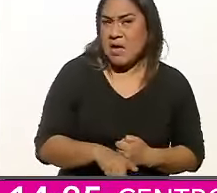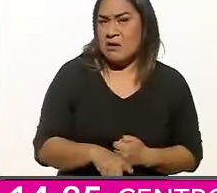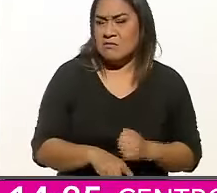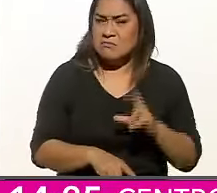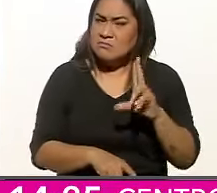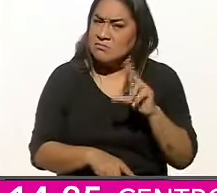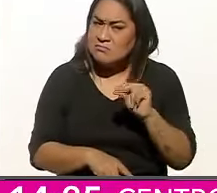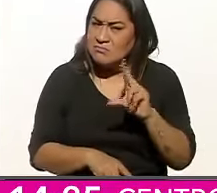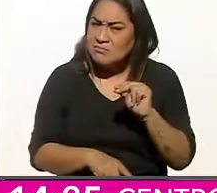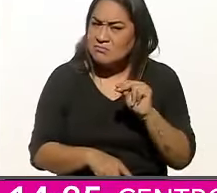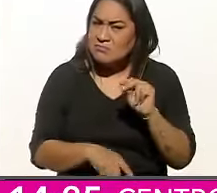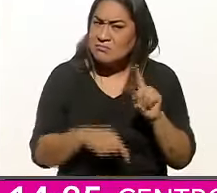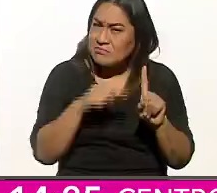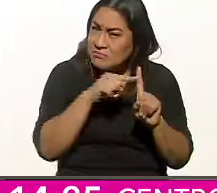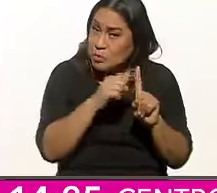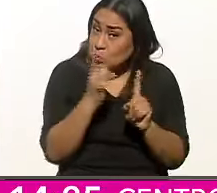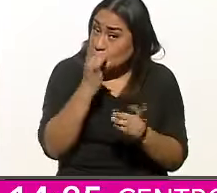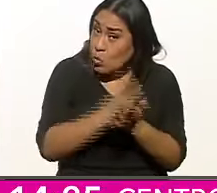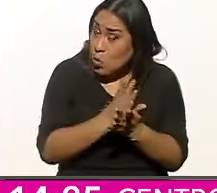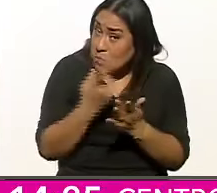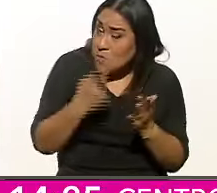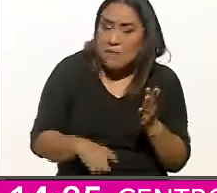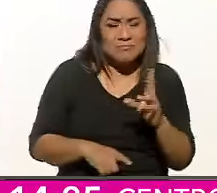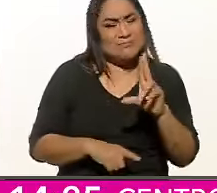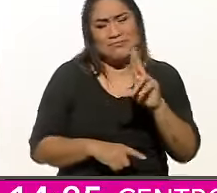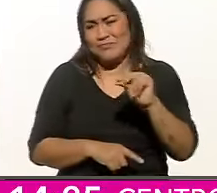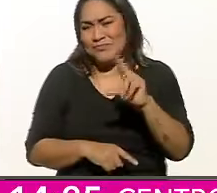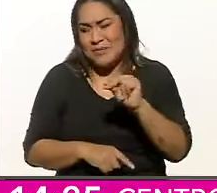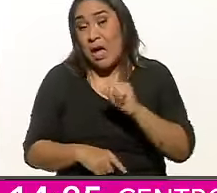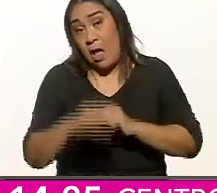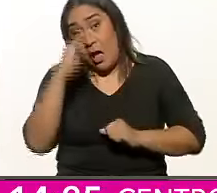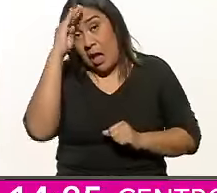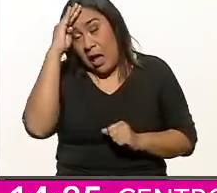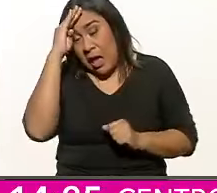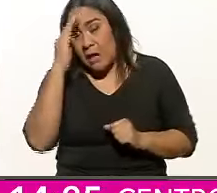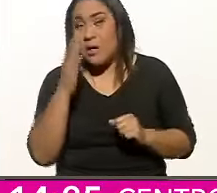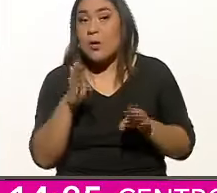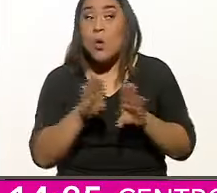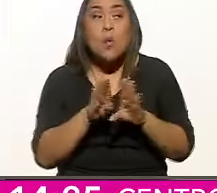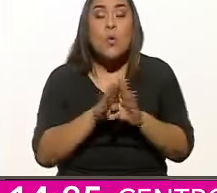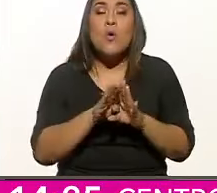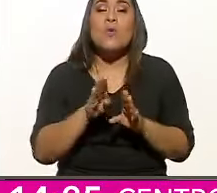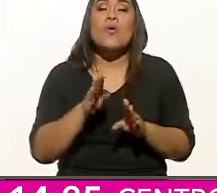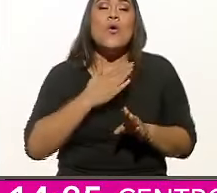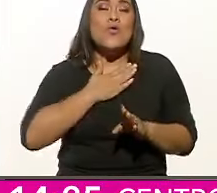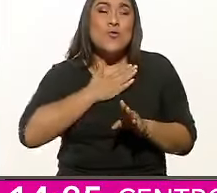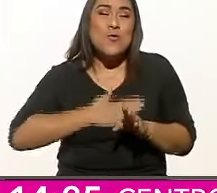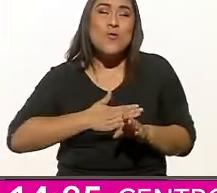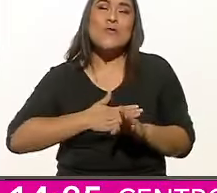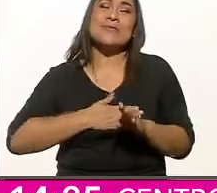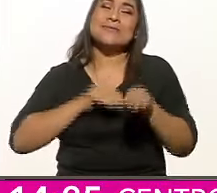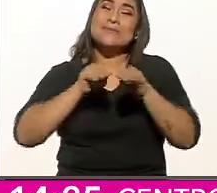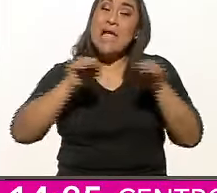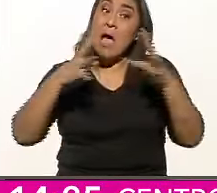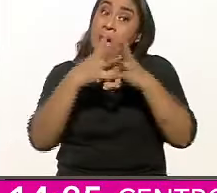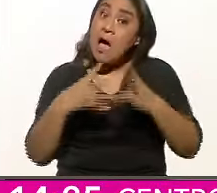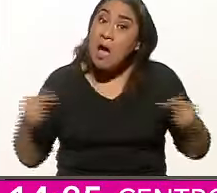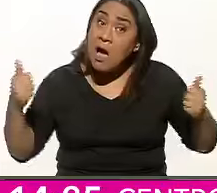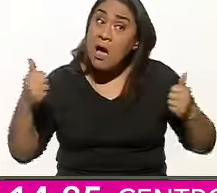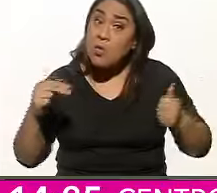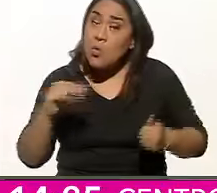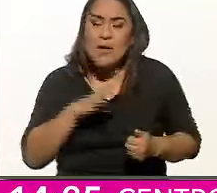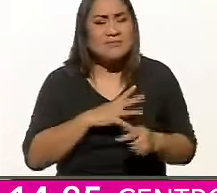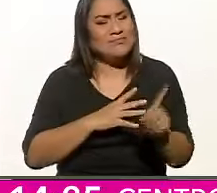personal de un dictador. Tampoco significa el fin de la democracia en México y menos